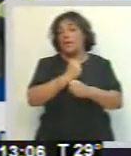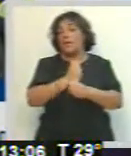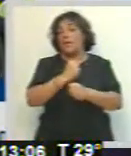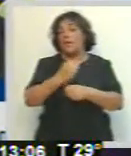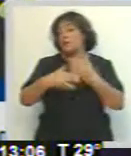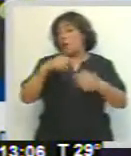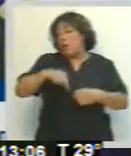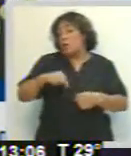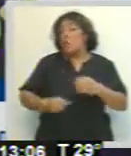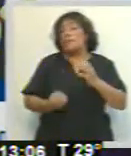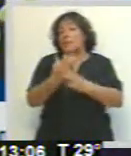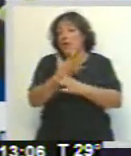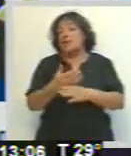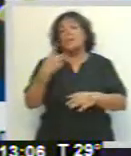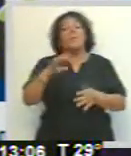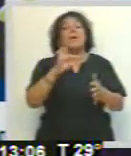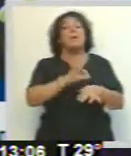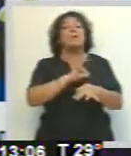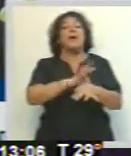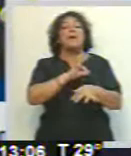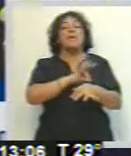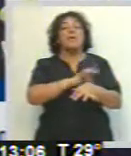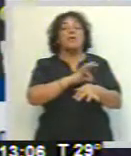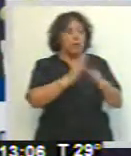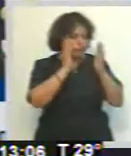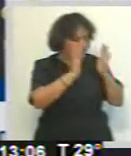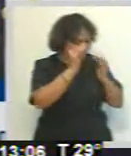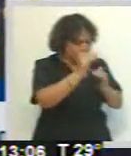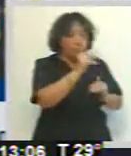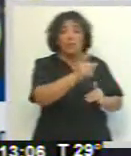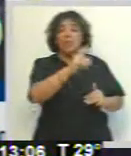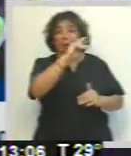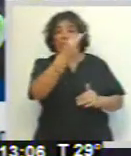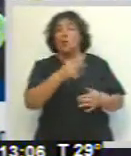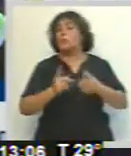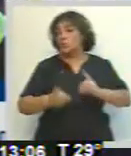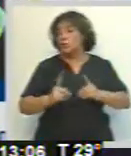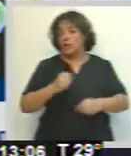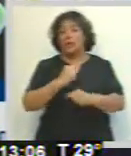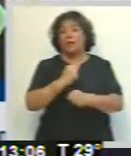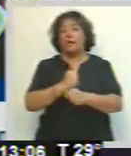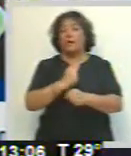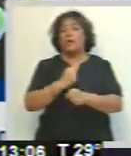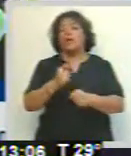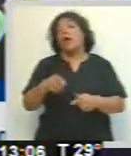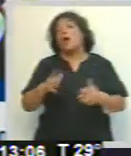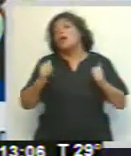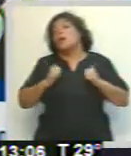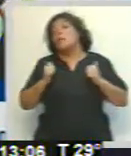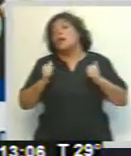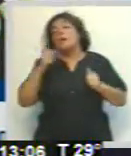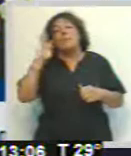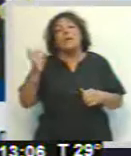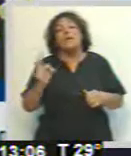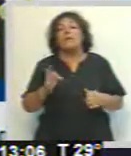hoy en horas de la mañana por parte del médico forense, todavía no tenemos el resultado de la misma, se sigue trabajando y habrá que aguardar para conocer con